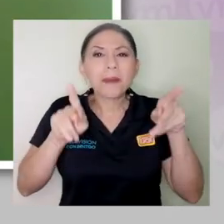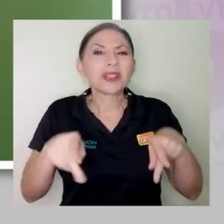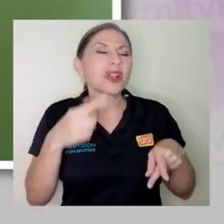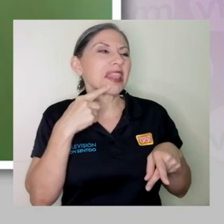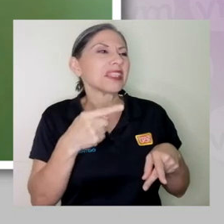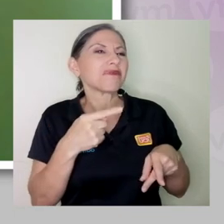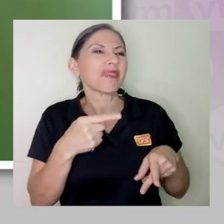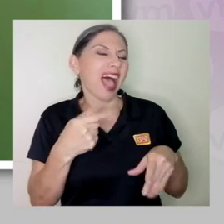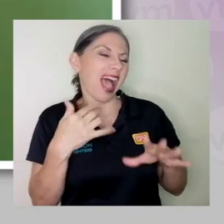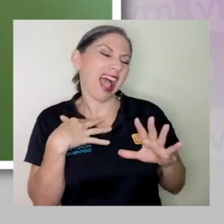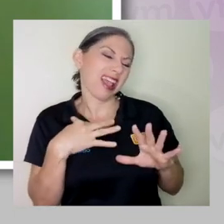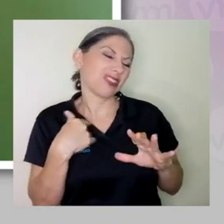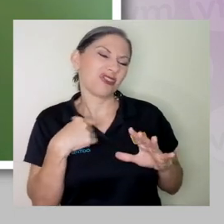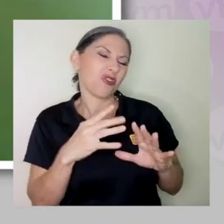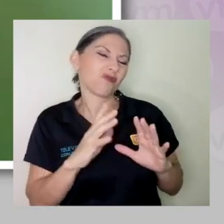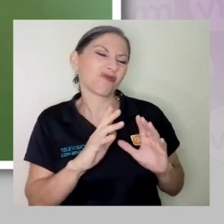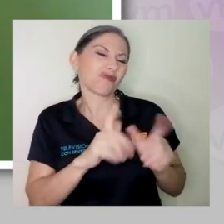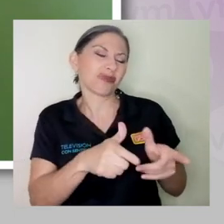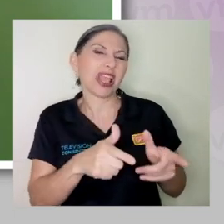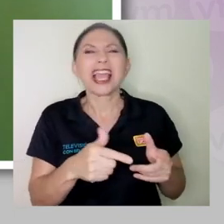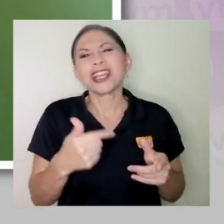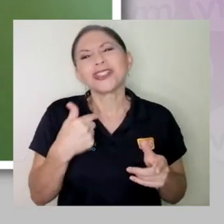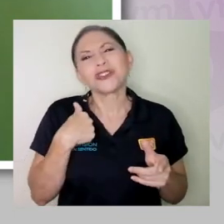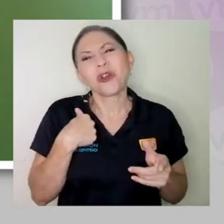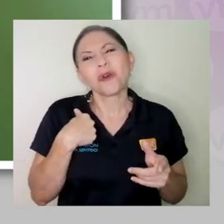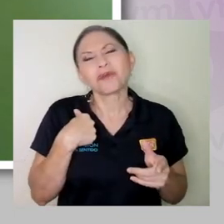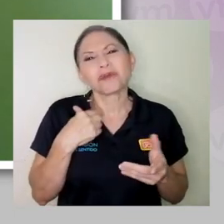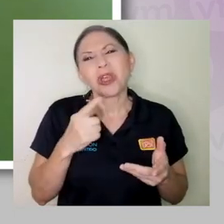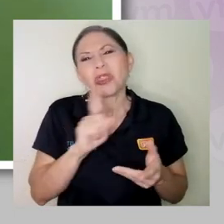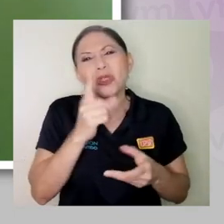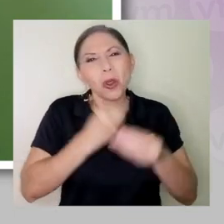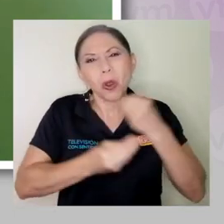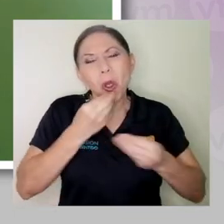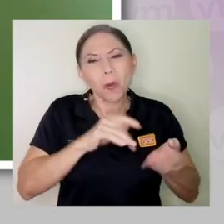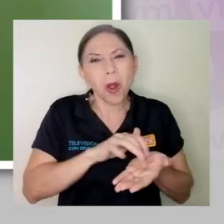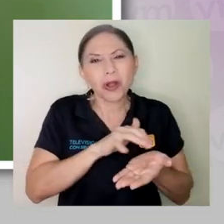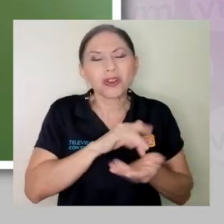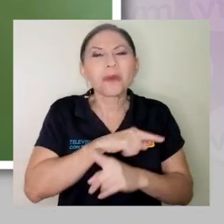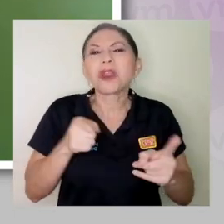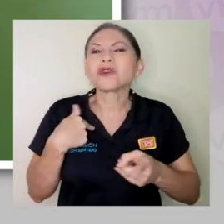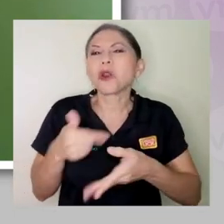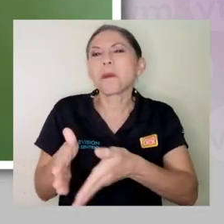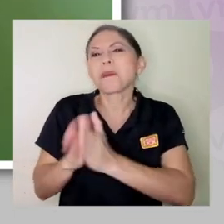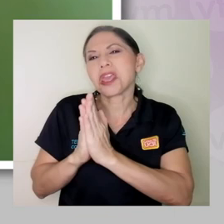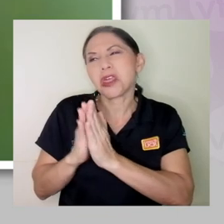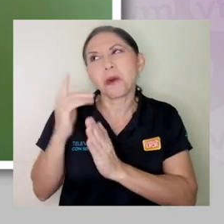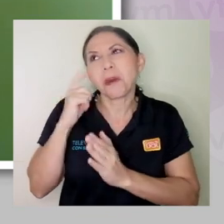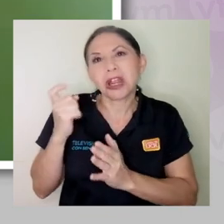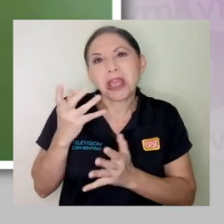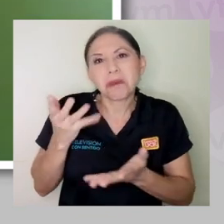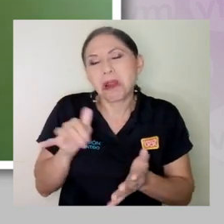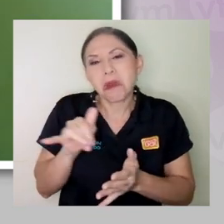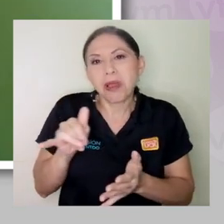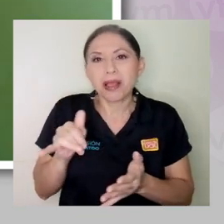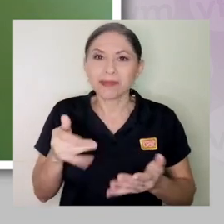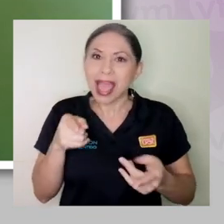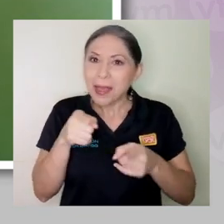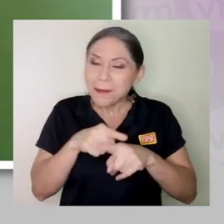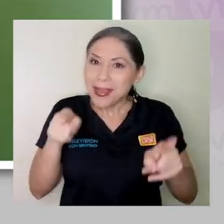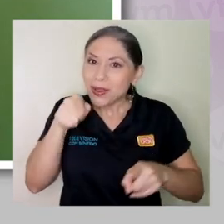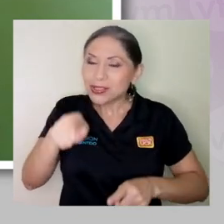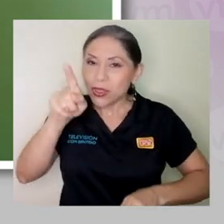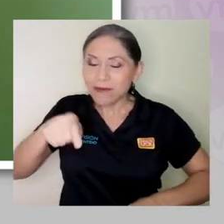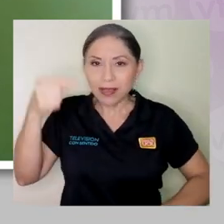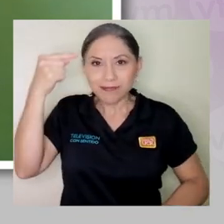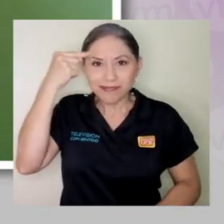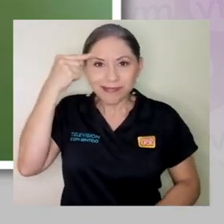cobran, ¿verdad? Y eso es una cuestión muy de conciencia, es una cuestión muy de educación, muy de, yo